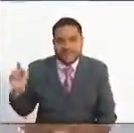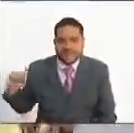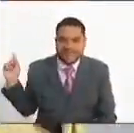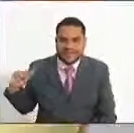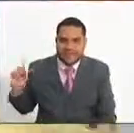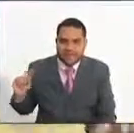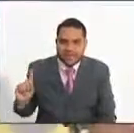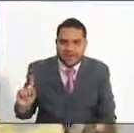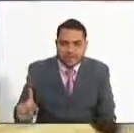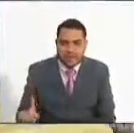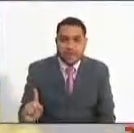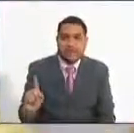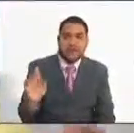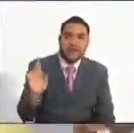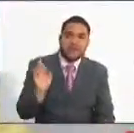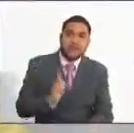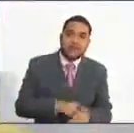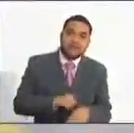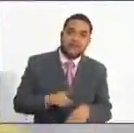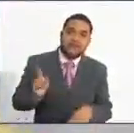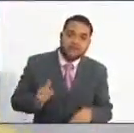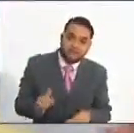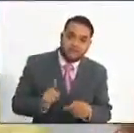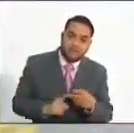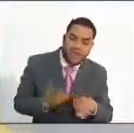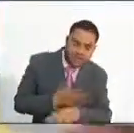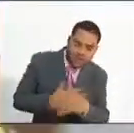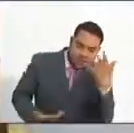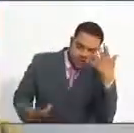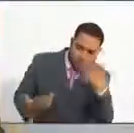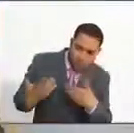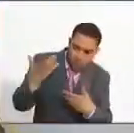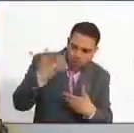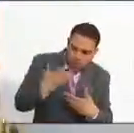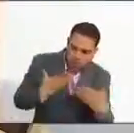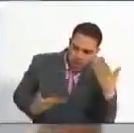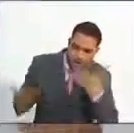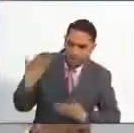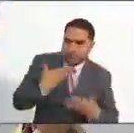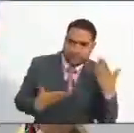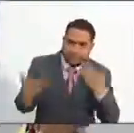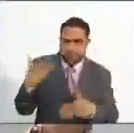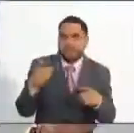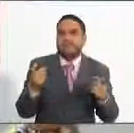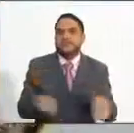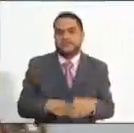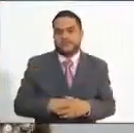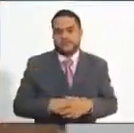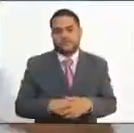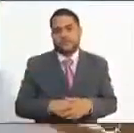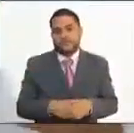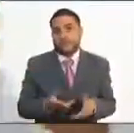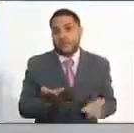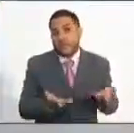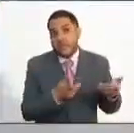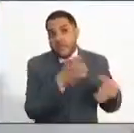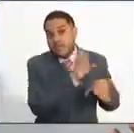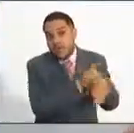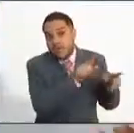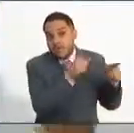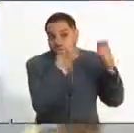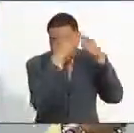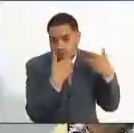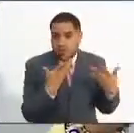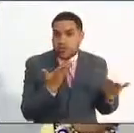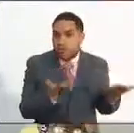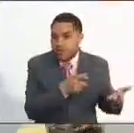requisitos, de pruebas, dependiendo, pues, justamente de lo que plantea esa entidad del Estado, pero que hay posibilidades reales de